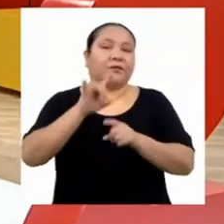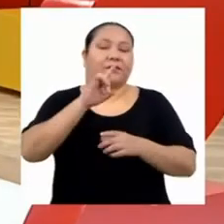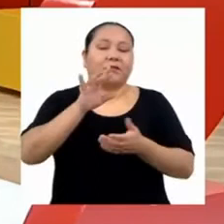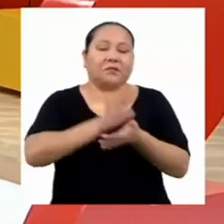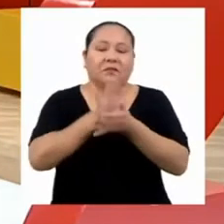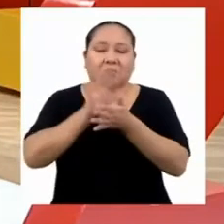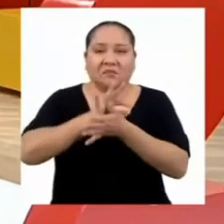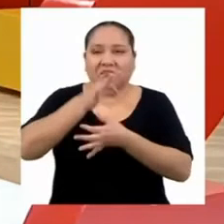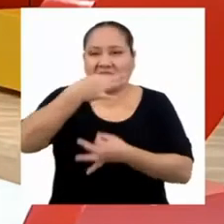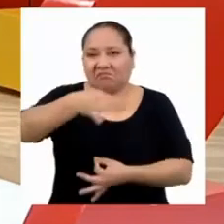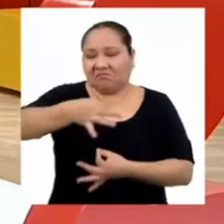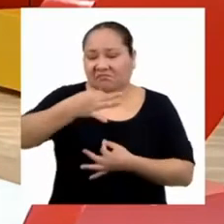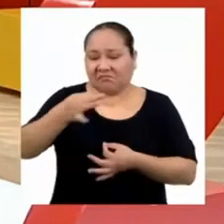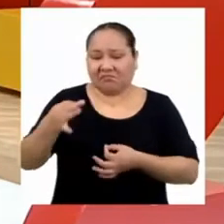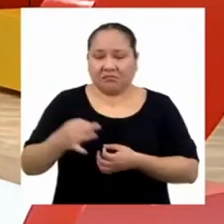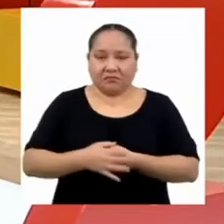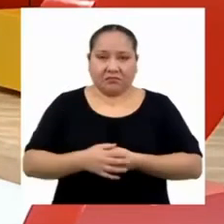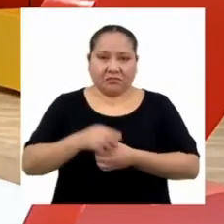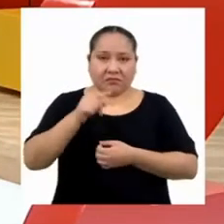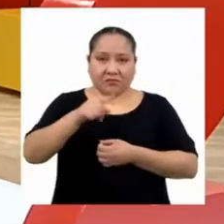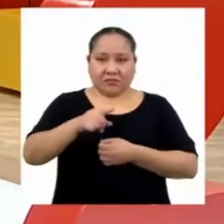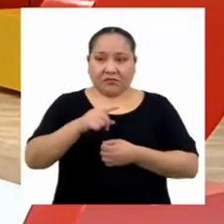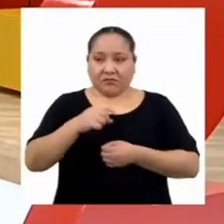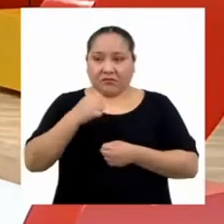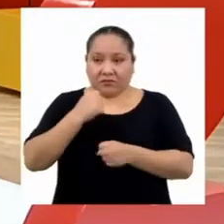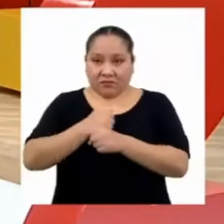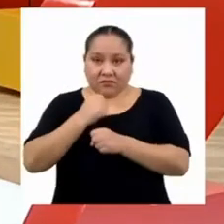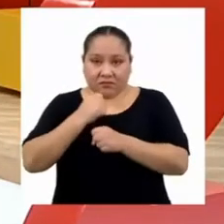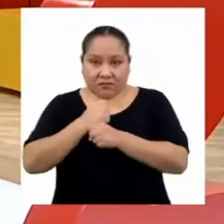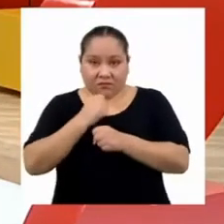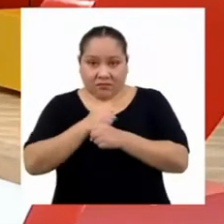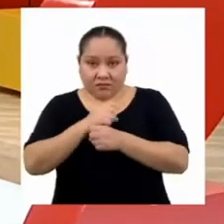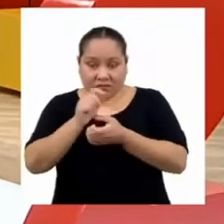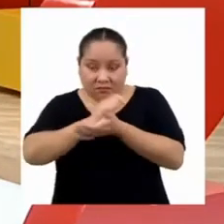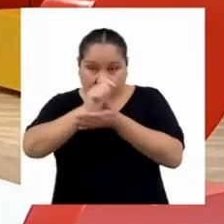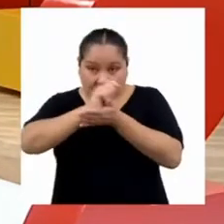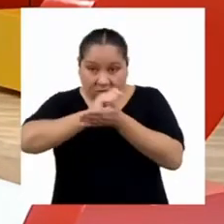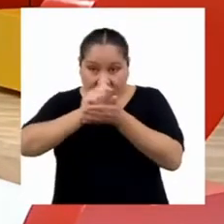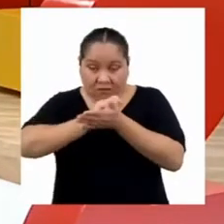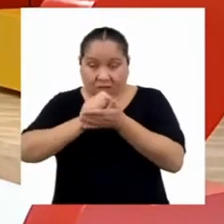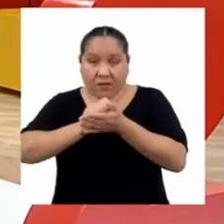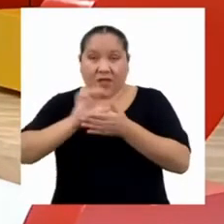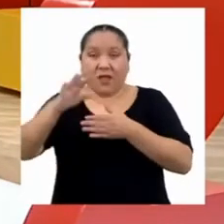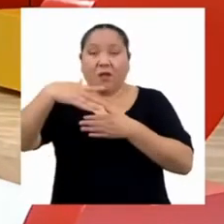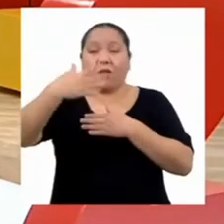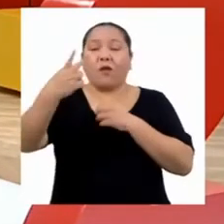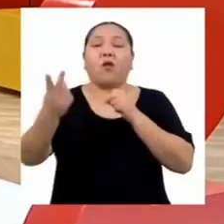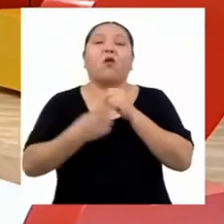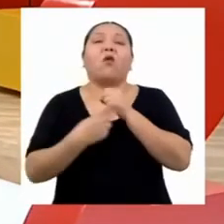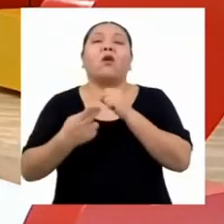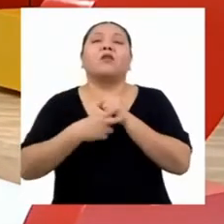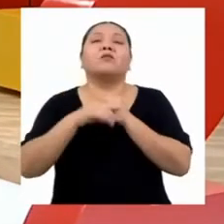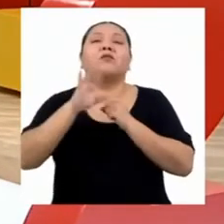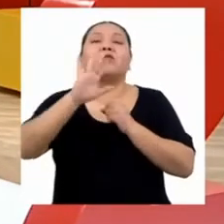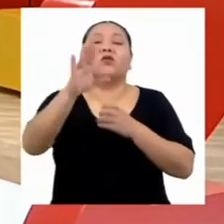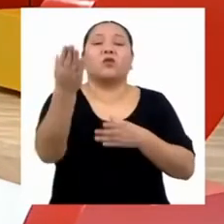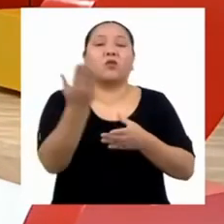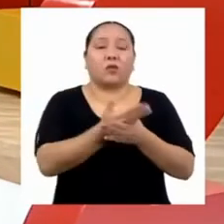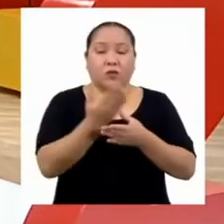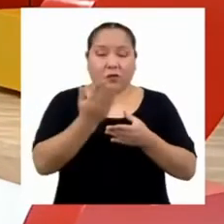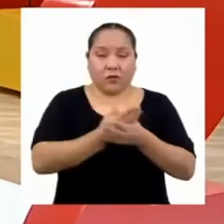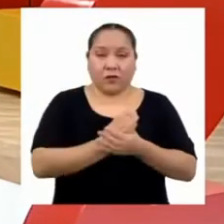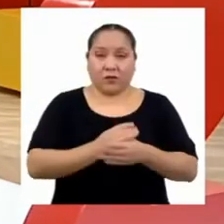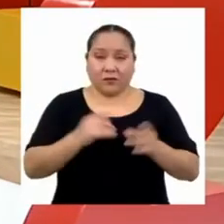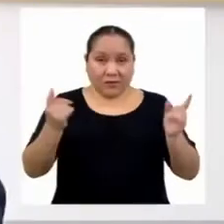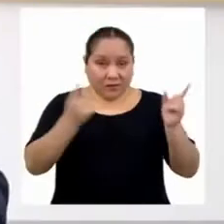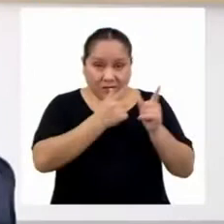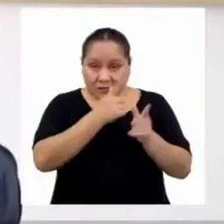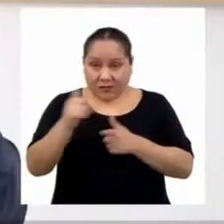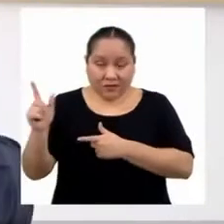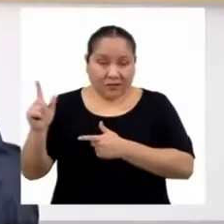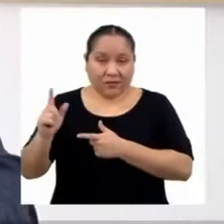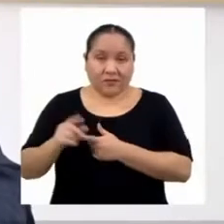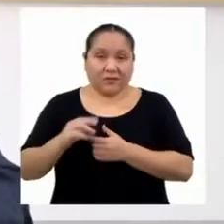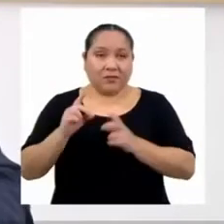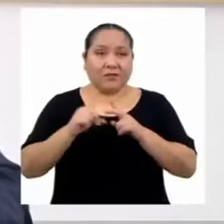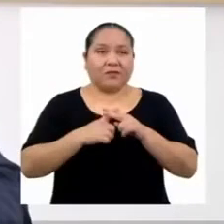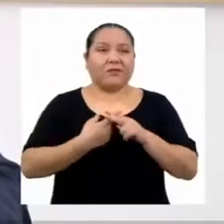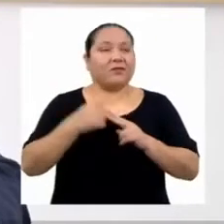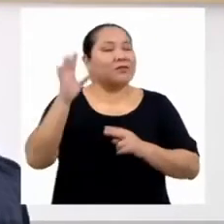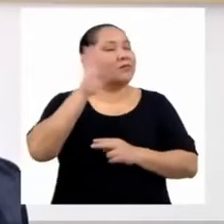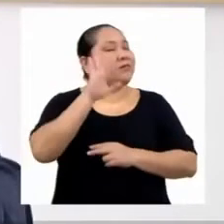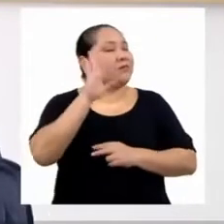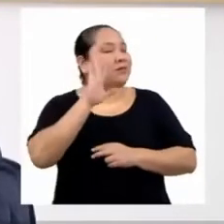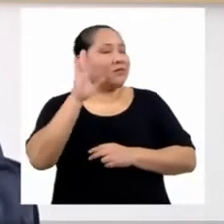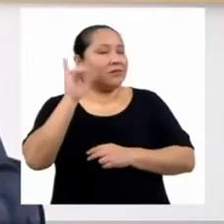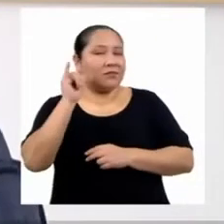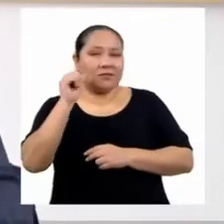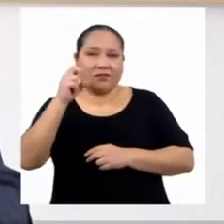papel reciclado. Y el trabajo que desarrolles será guardado luego en tu portafolio. ¿Listas y listos para empezar? Hola, Yanira.